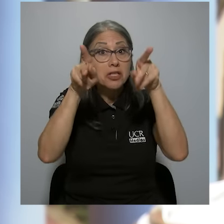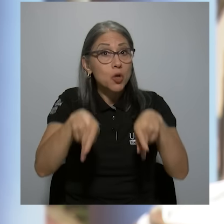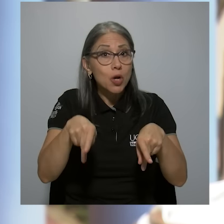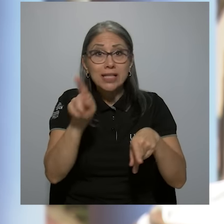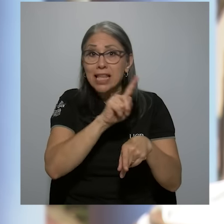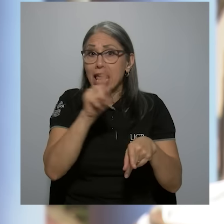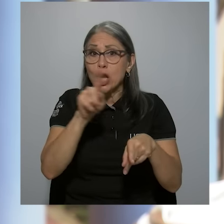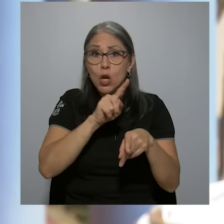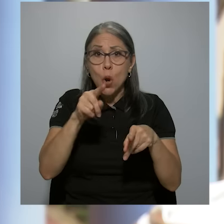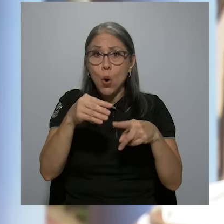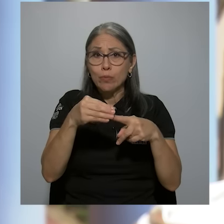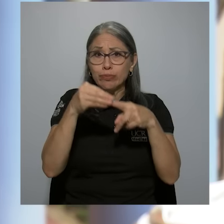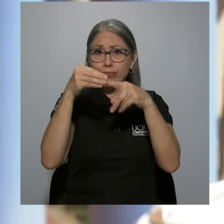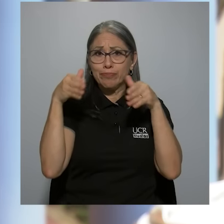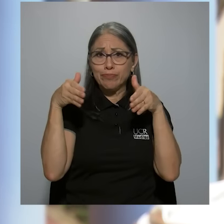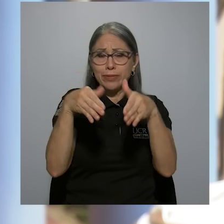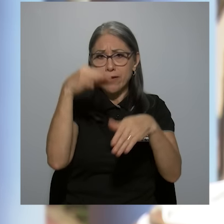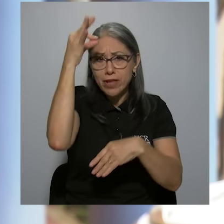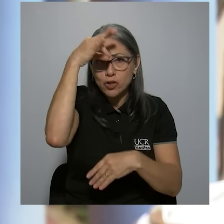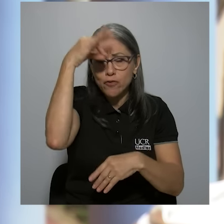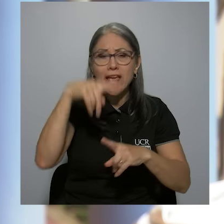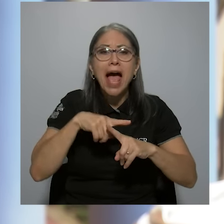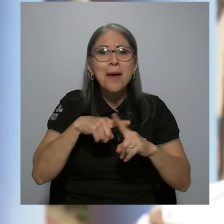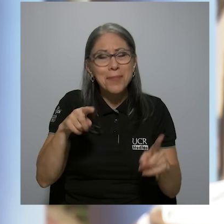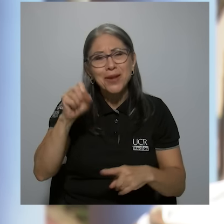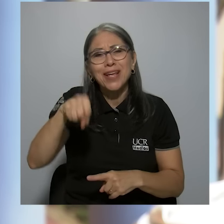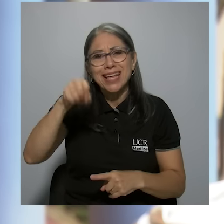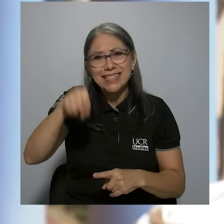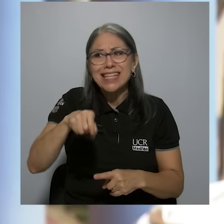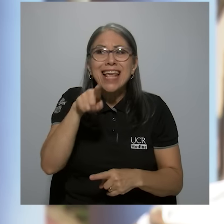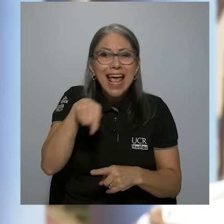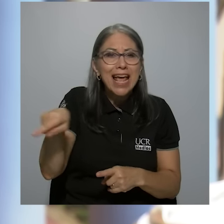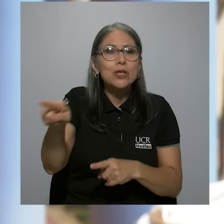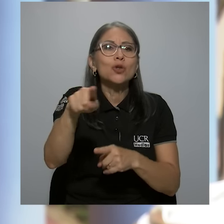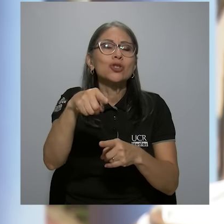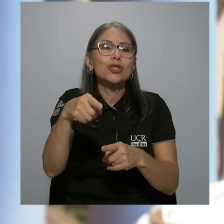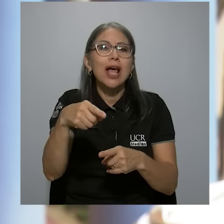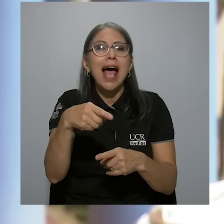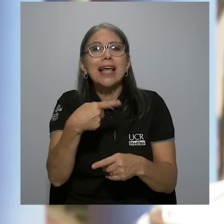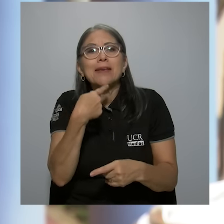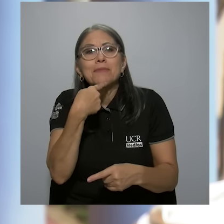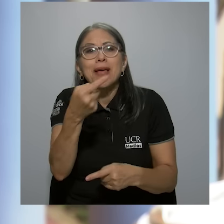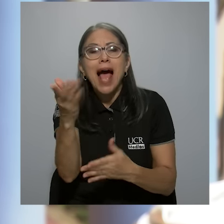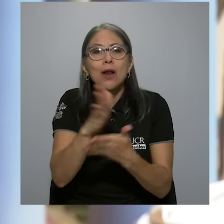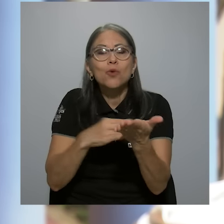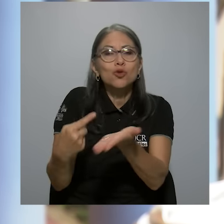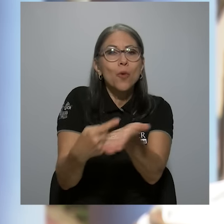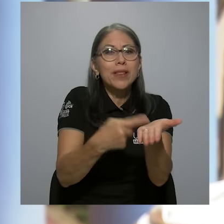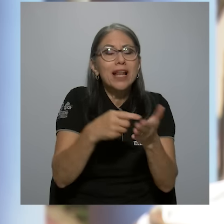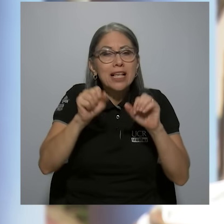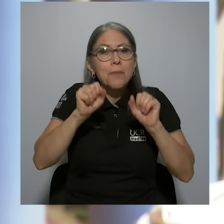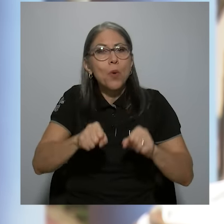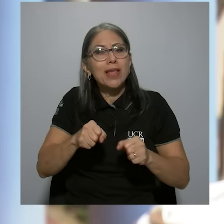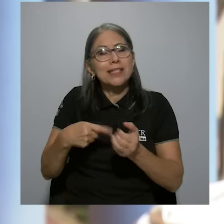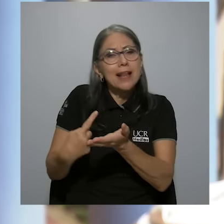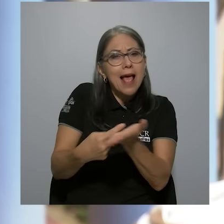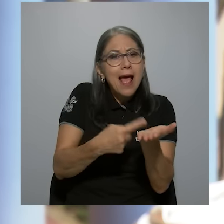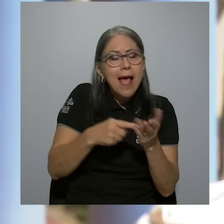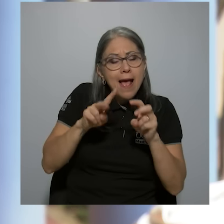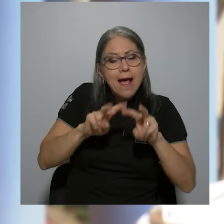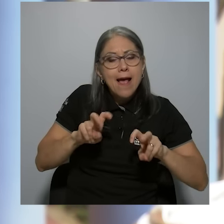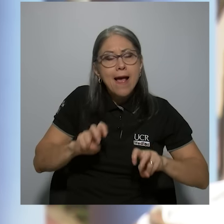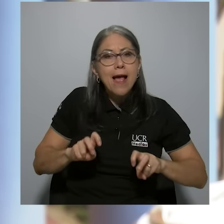no pertenezcan a la filosofía, pero que sí hayan hecho ciertos comentarios que pueden ser criticados desde un criterio